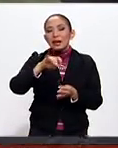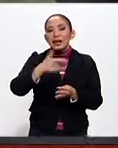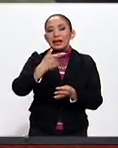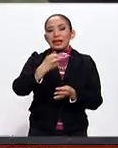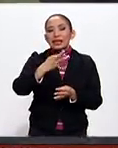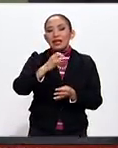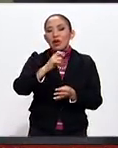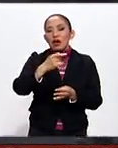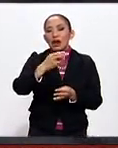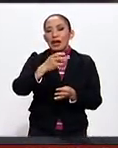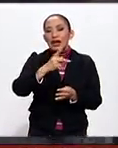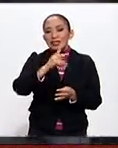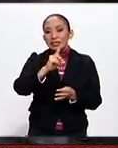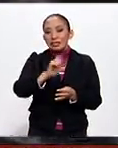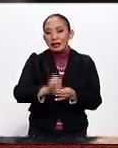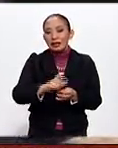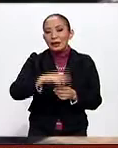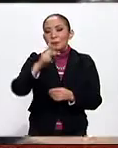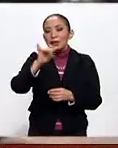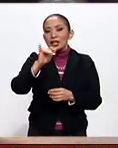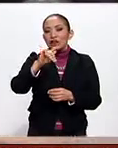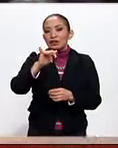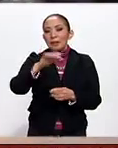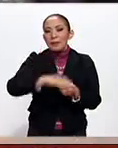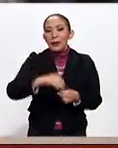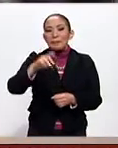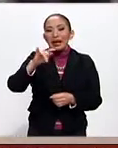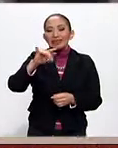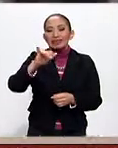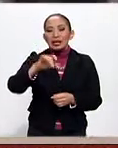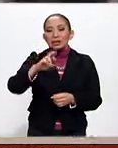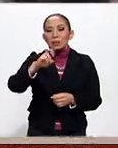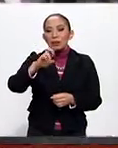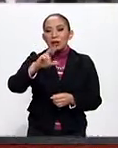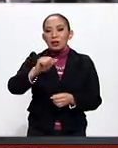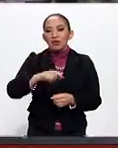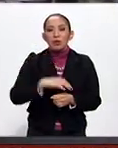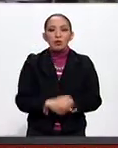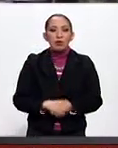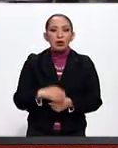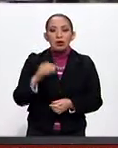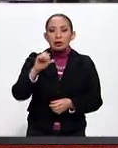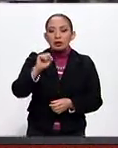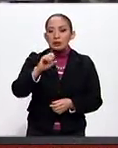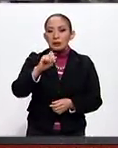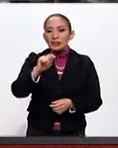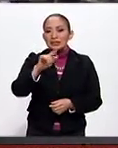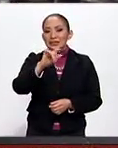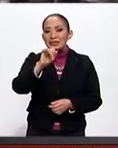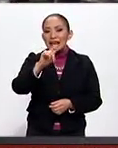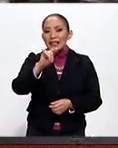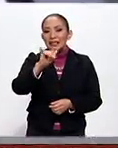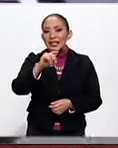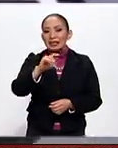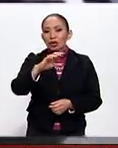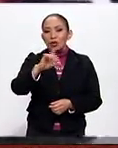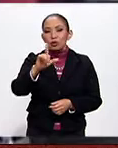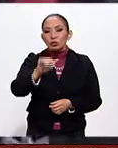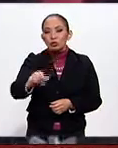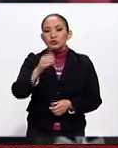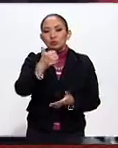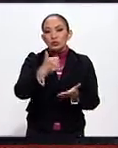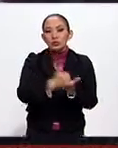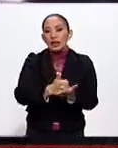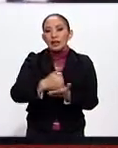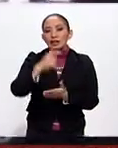Río Grande, Cagahuatepec, Pinotepa Nacional, Matías Romero, Juchitán, Guamelula, Sanatepec, Salina Cruz, Tehuantepec, Ciudad